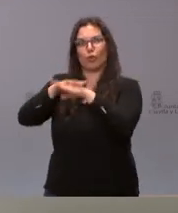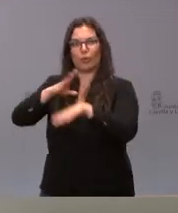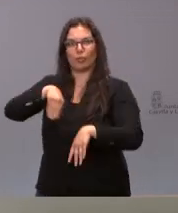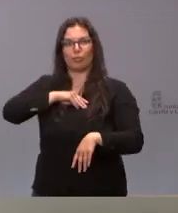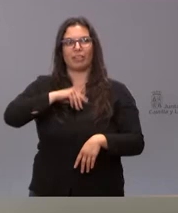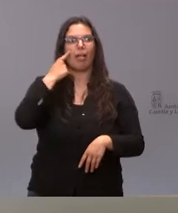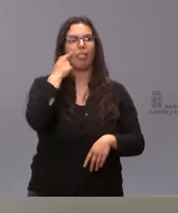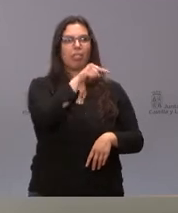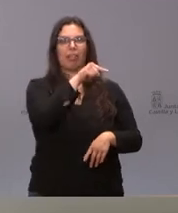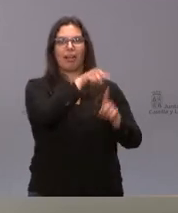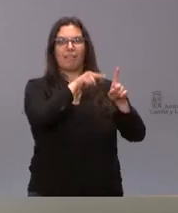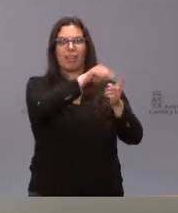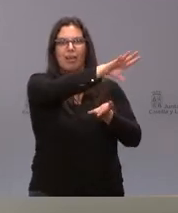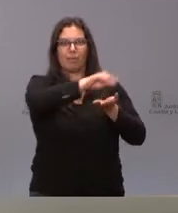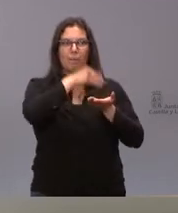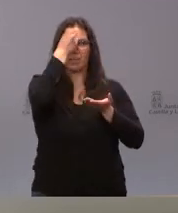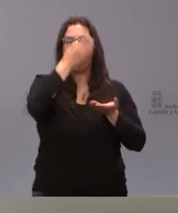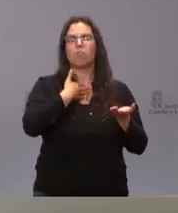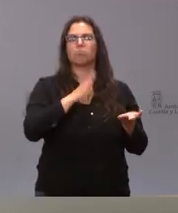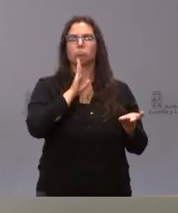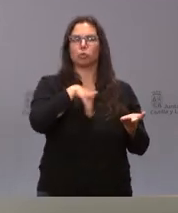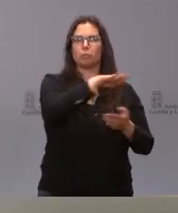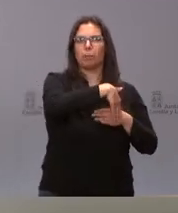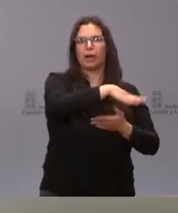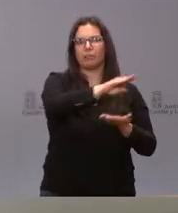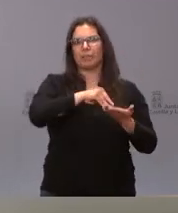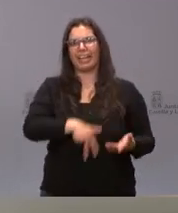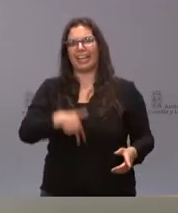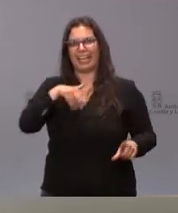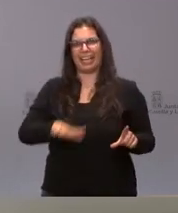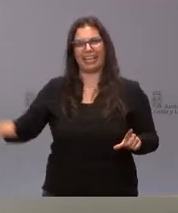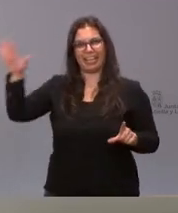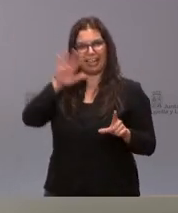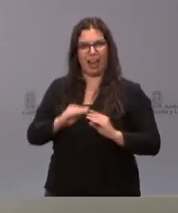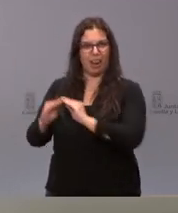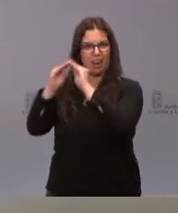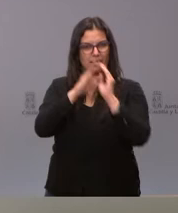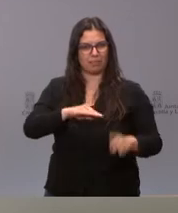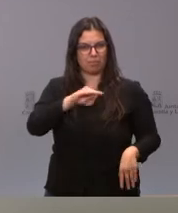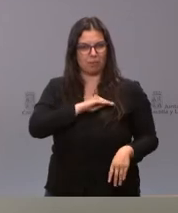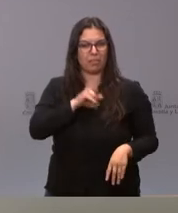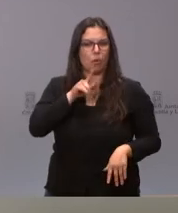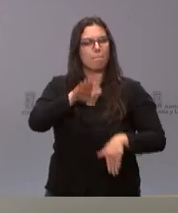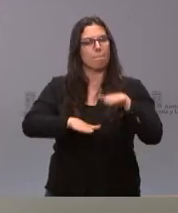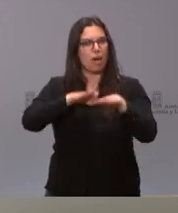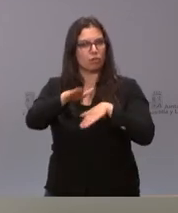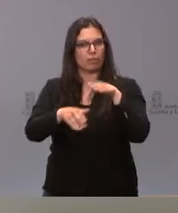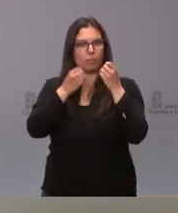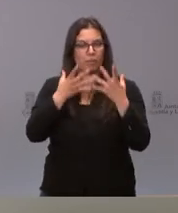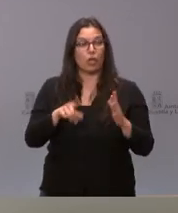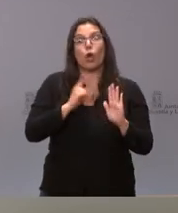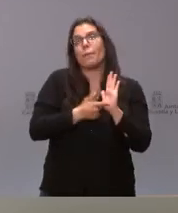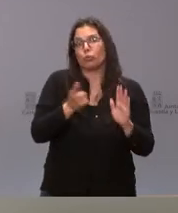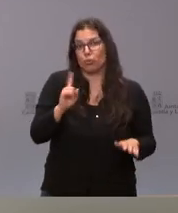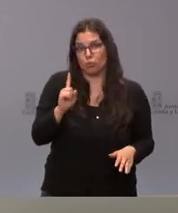referencia y lo valore como posibilidad de implantar o generalizar para otras zonas de España y son pasos en esa dirección no de forma completa